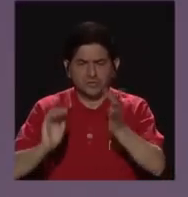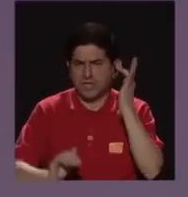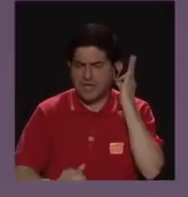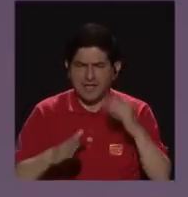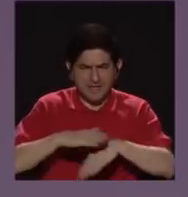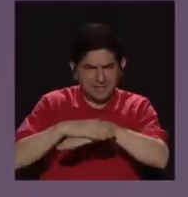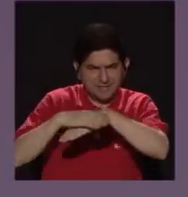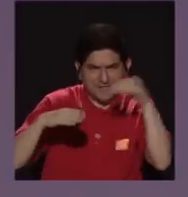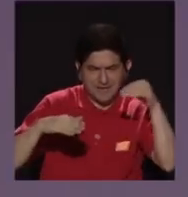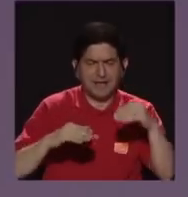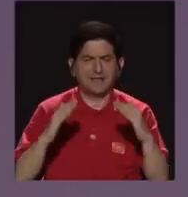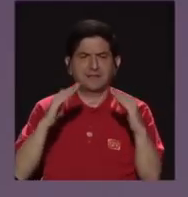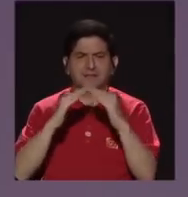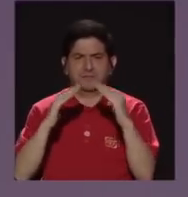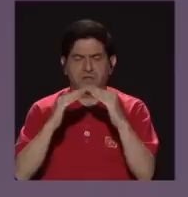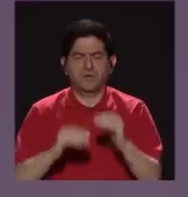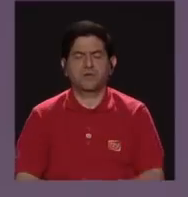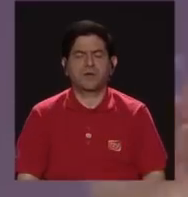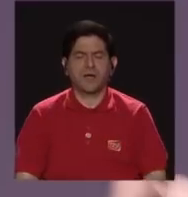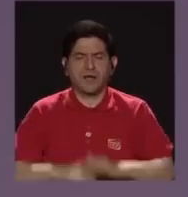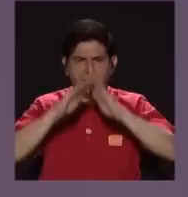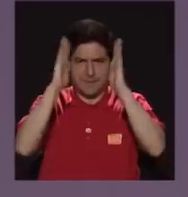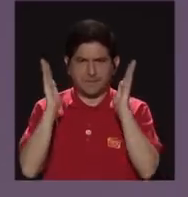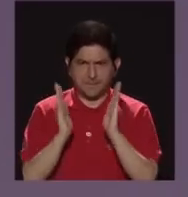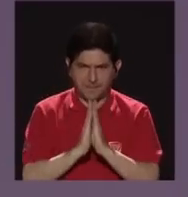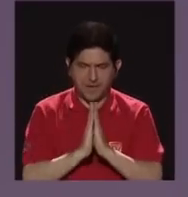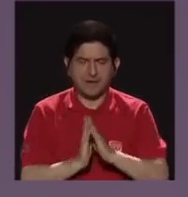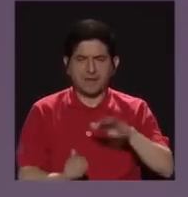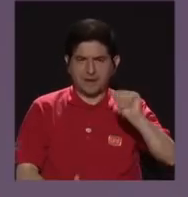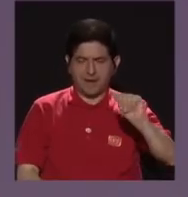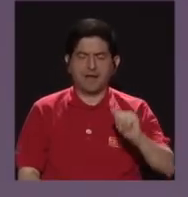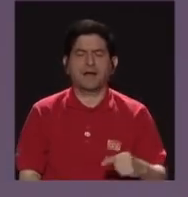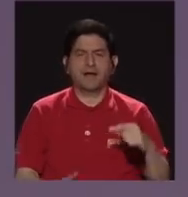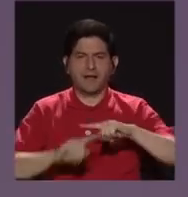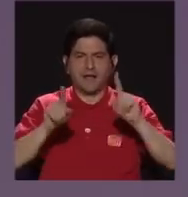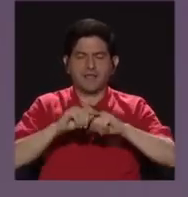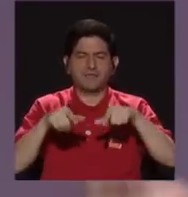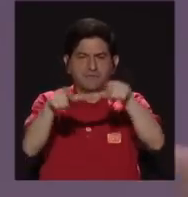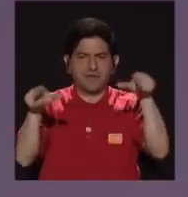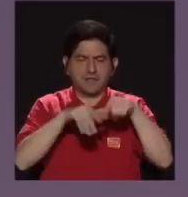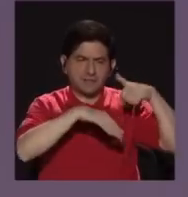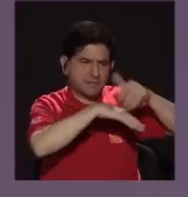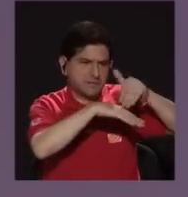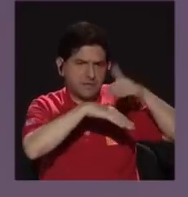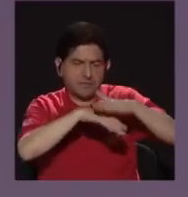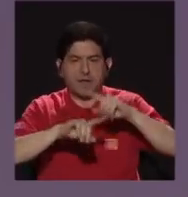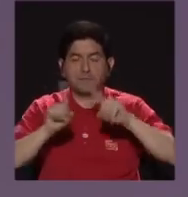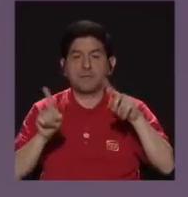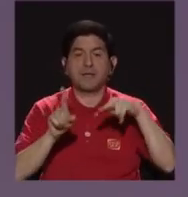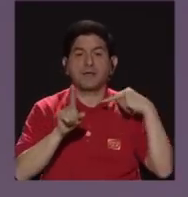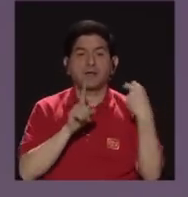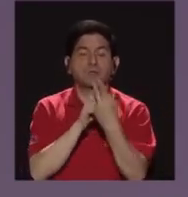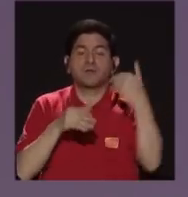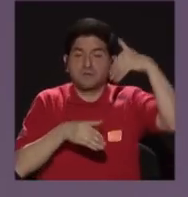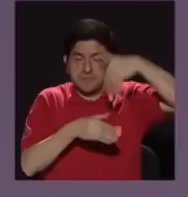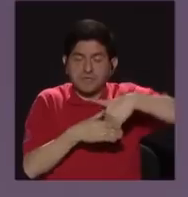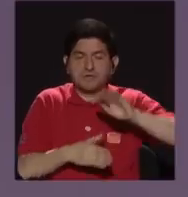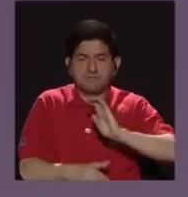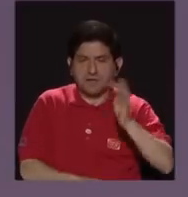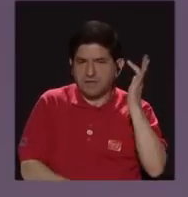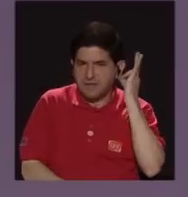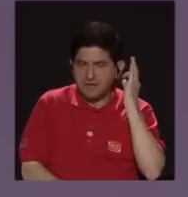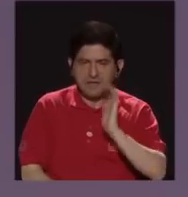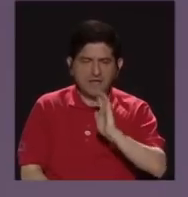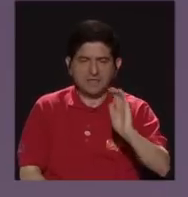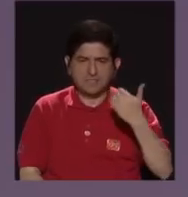sacados del hogar Virgen de la Asunción hacia otros refugios. Pero también la mirada desde adentro de estas niñas y